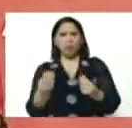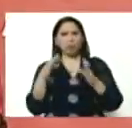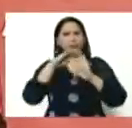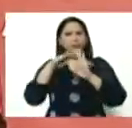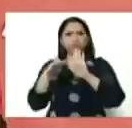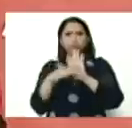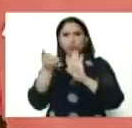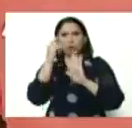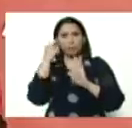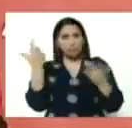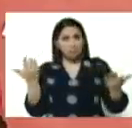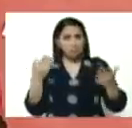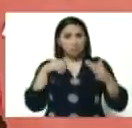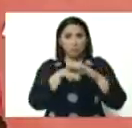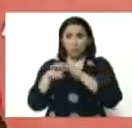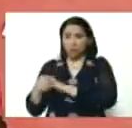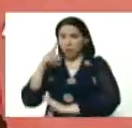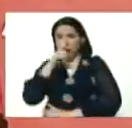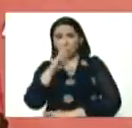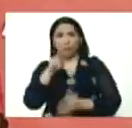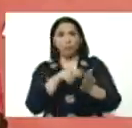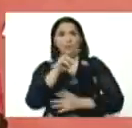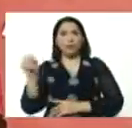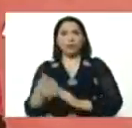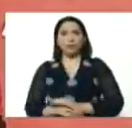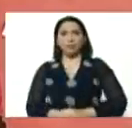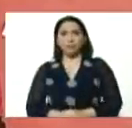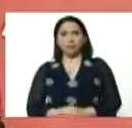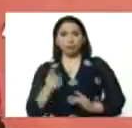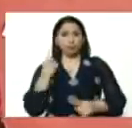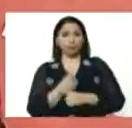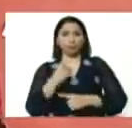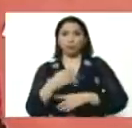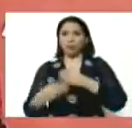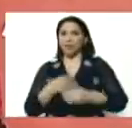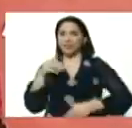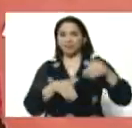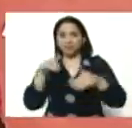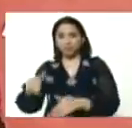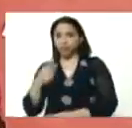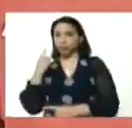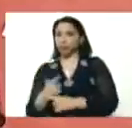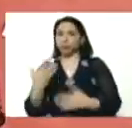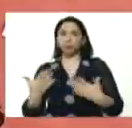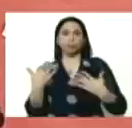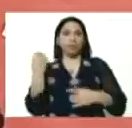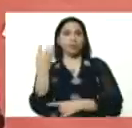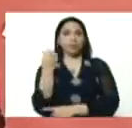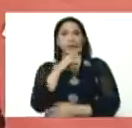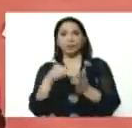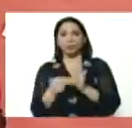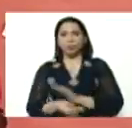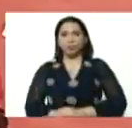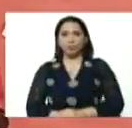que en el año 2020 deben realizarse elecciones para la Asamblea Nacional.